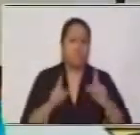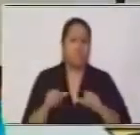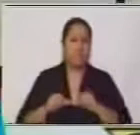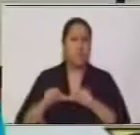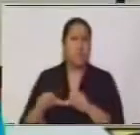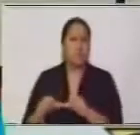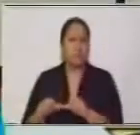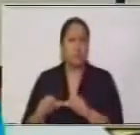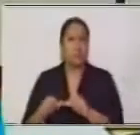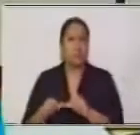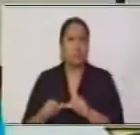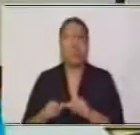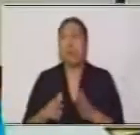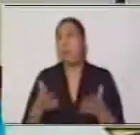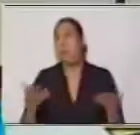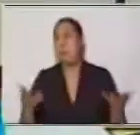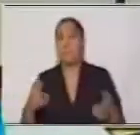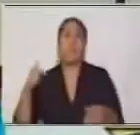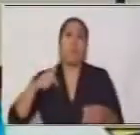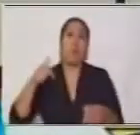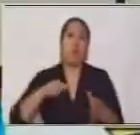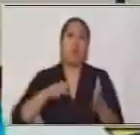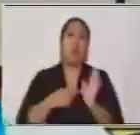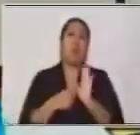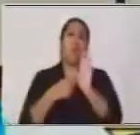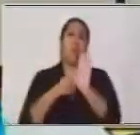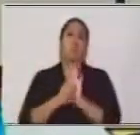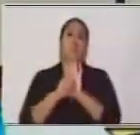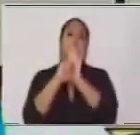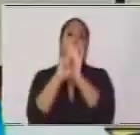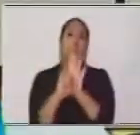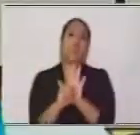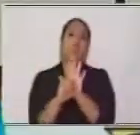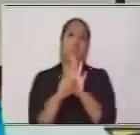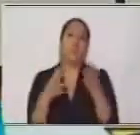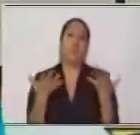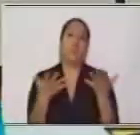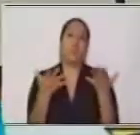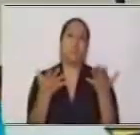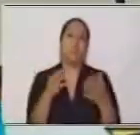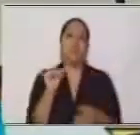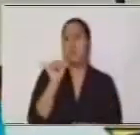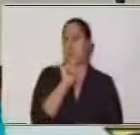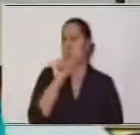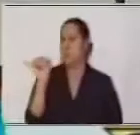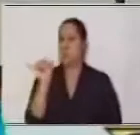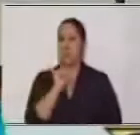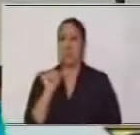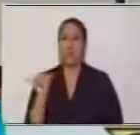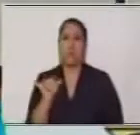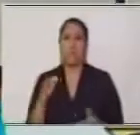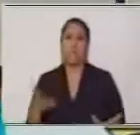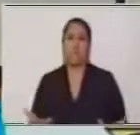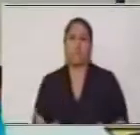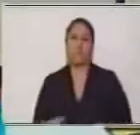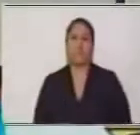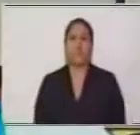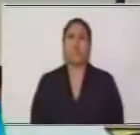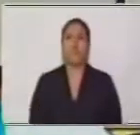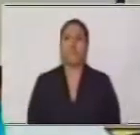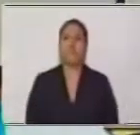utilizar un signo matemático que nos represente igualdad. Este, el signo de igual.